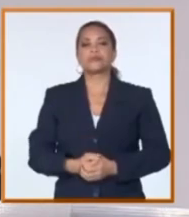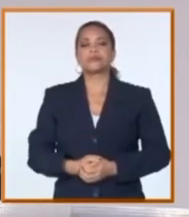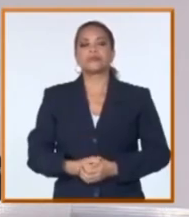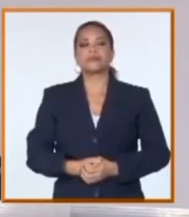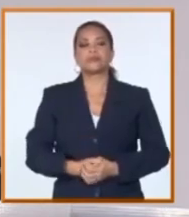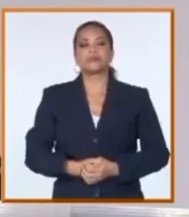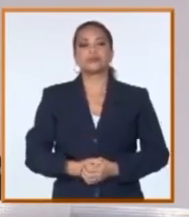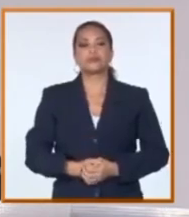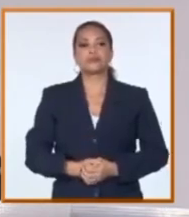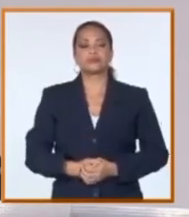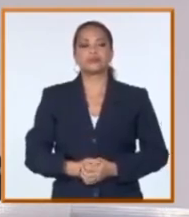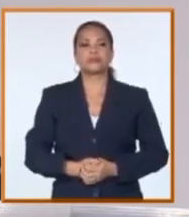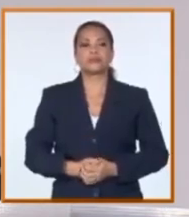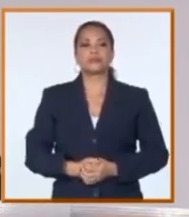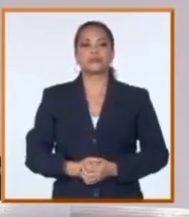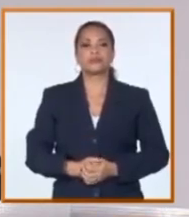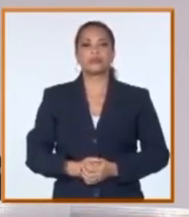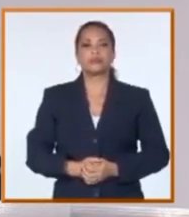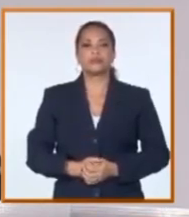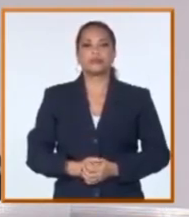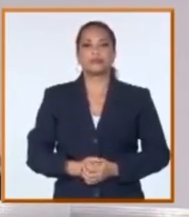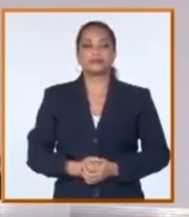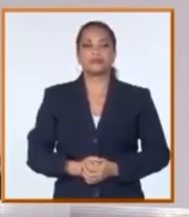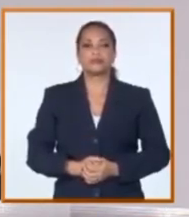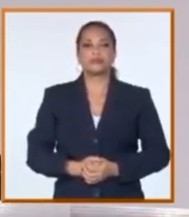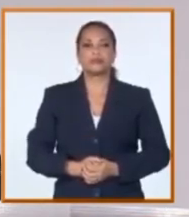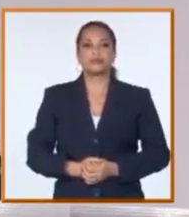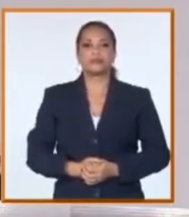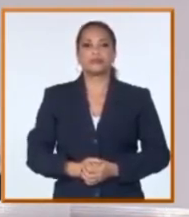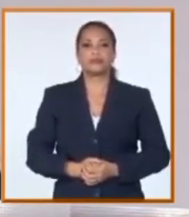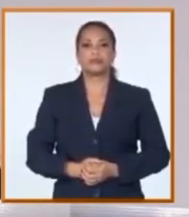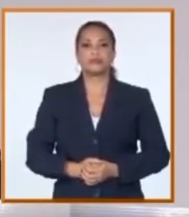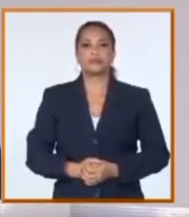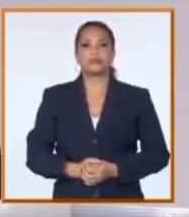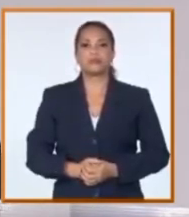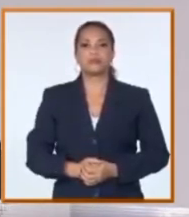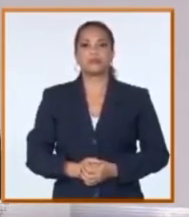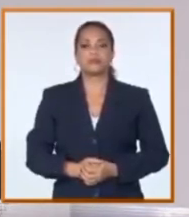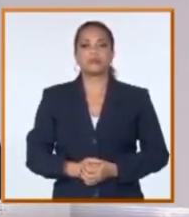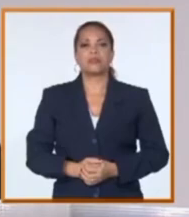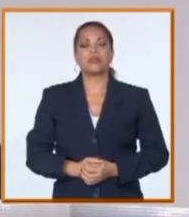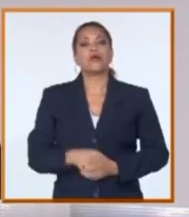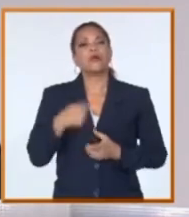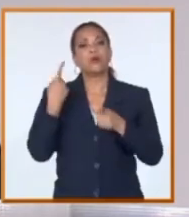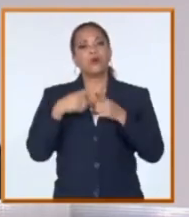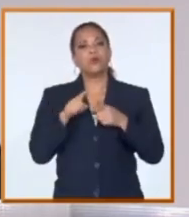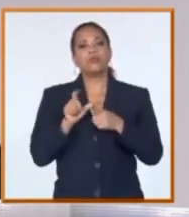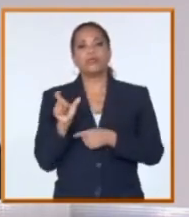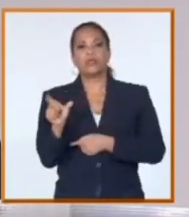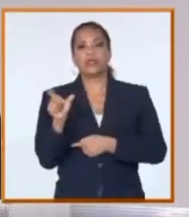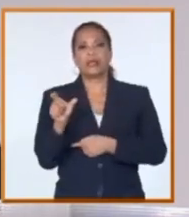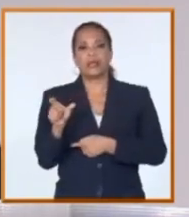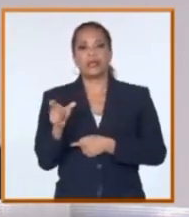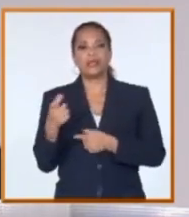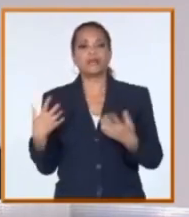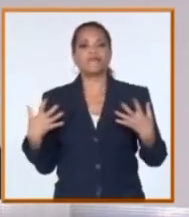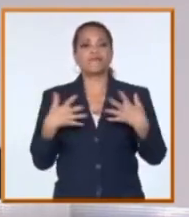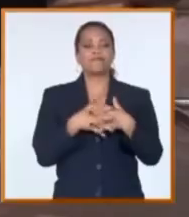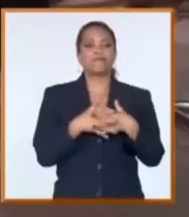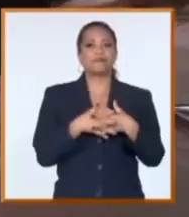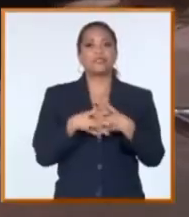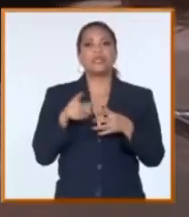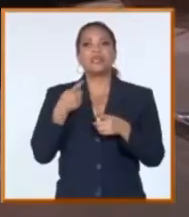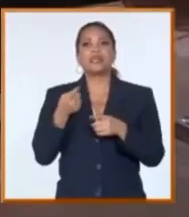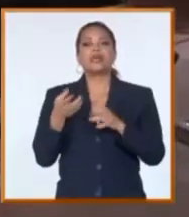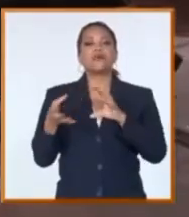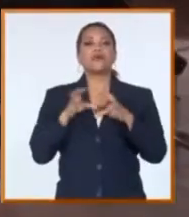hacer nuestras operaciones en sentido general. Se da el caso, además de que hay tarjetas asociadas a cuentas corrientes que tienen un umbral